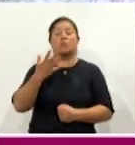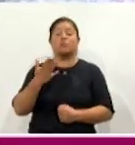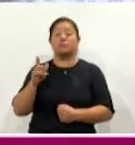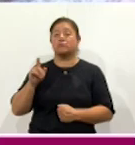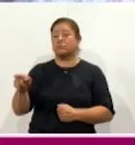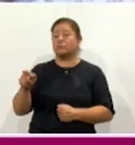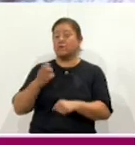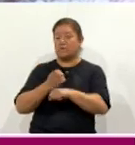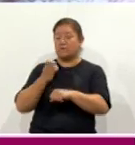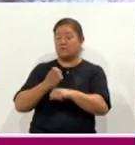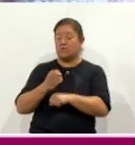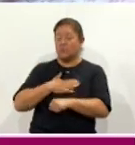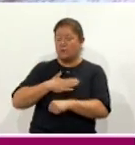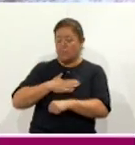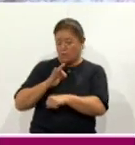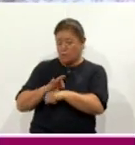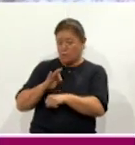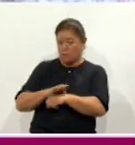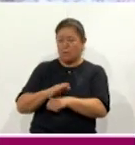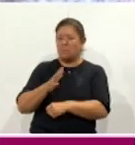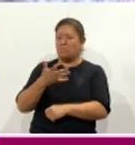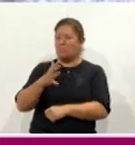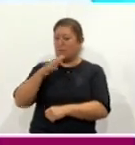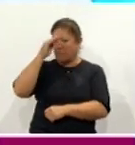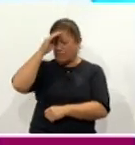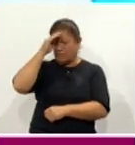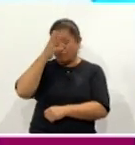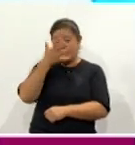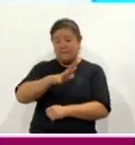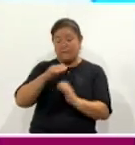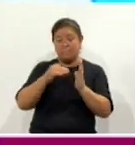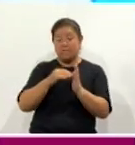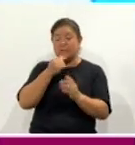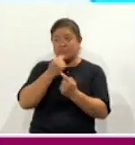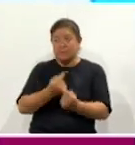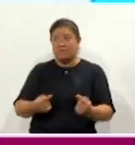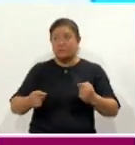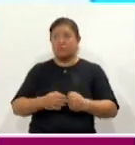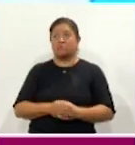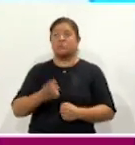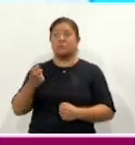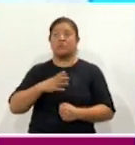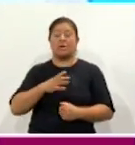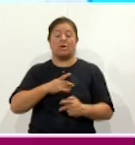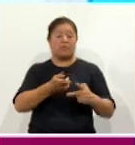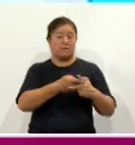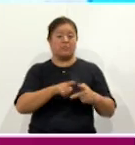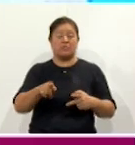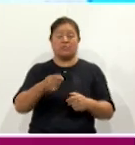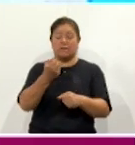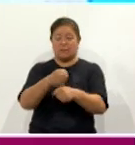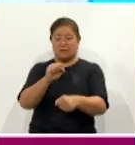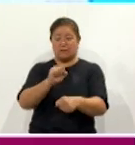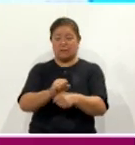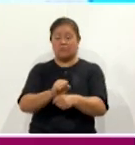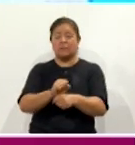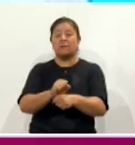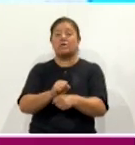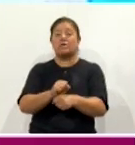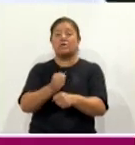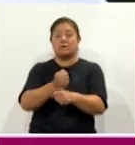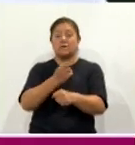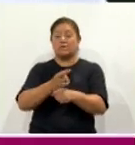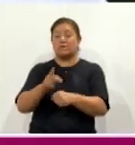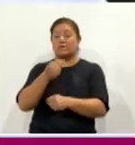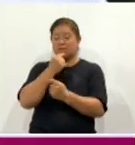que hasta ahora se estima en al menos 10.000 niños. Se trata de una iniciativa de la Secretaría de Niñez, Adolescencia y Familia,